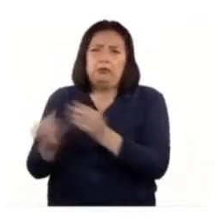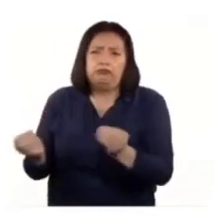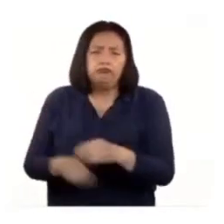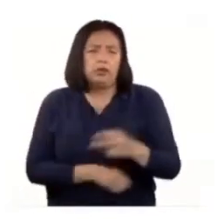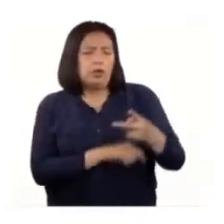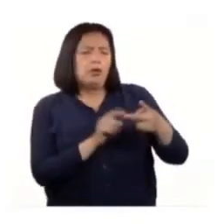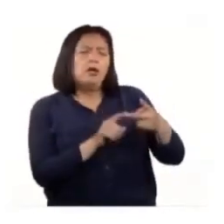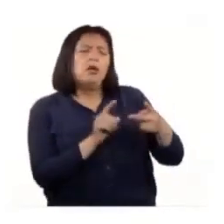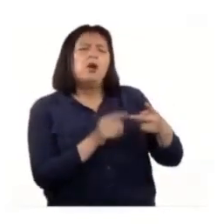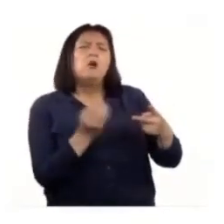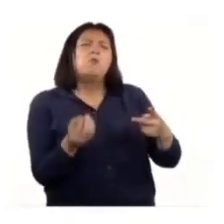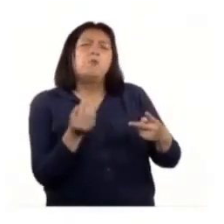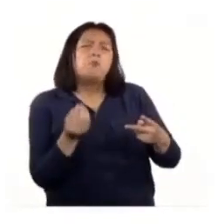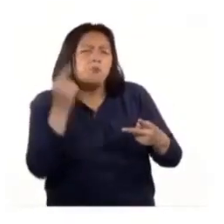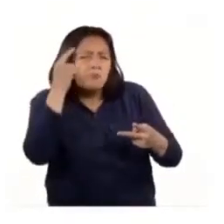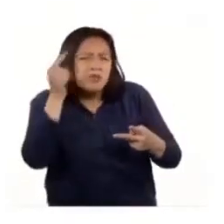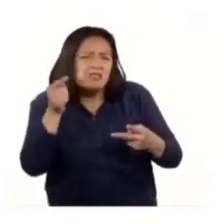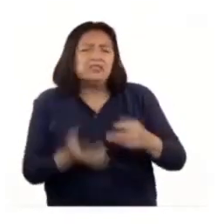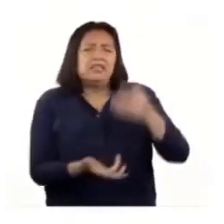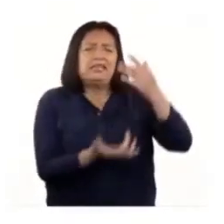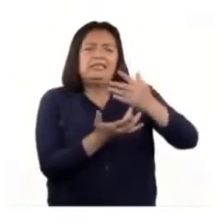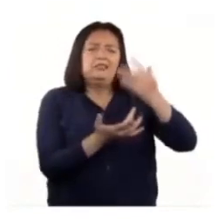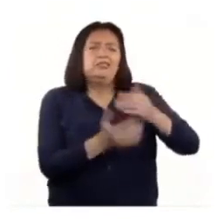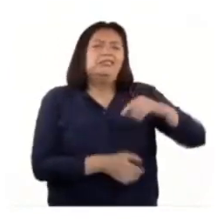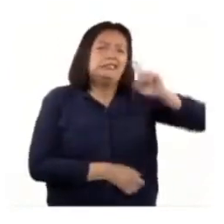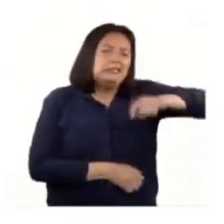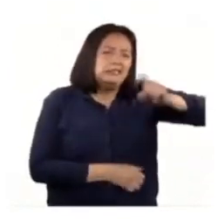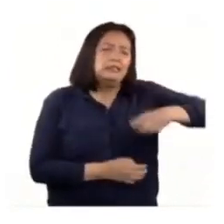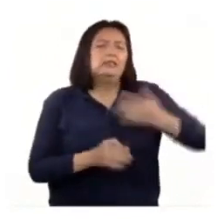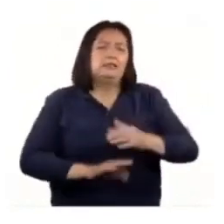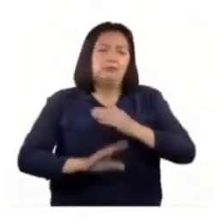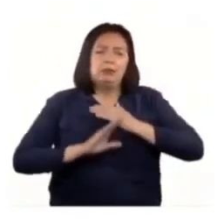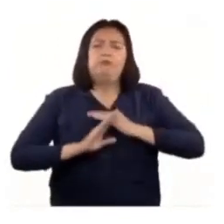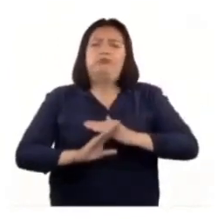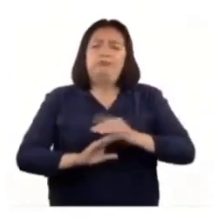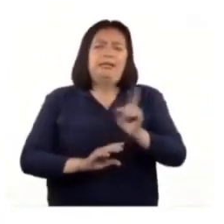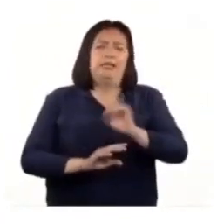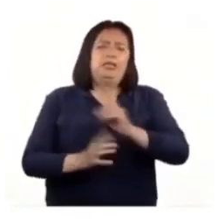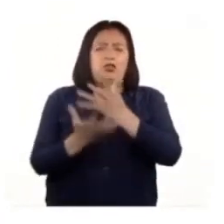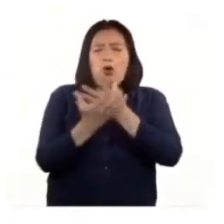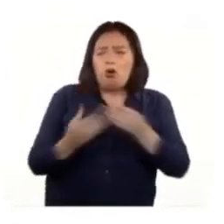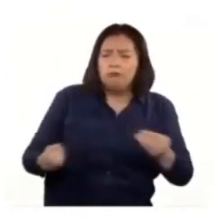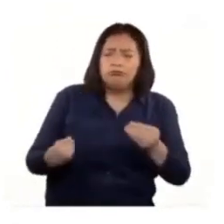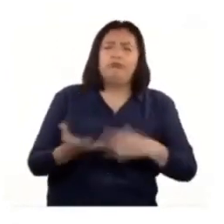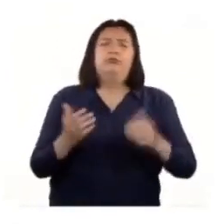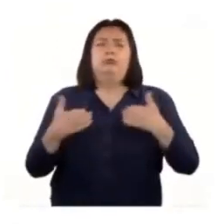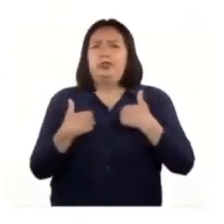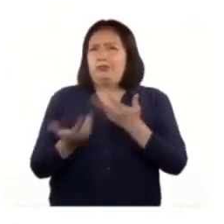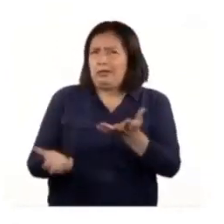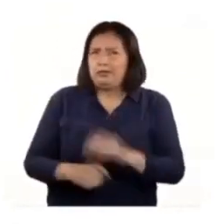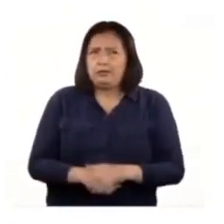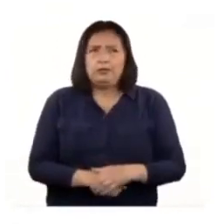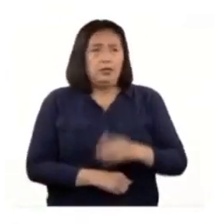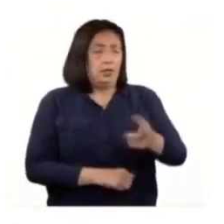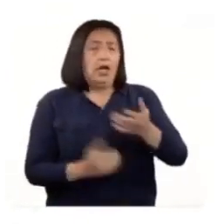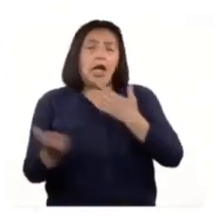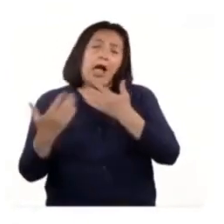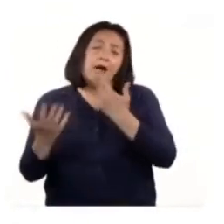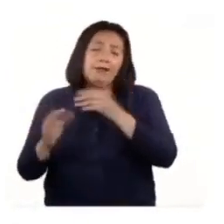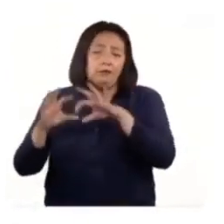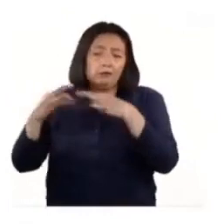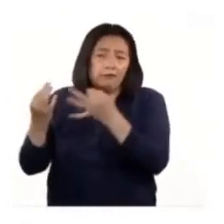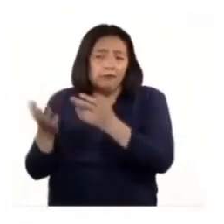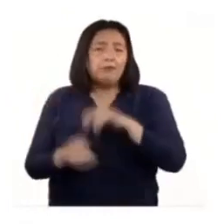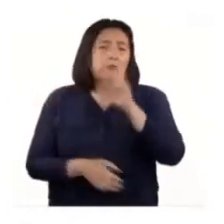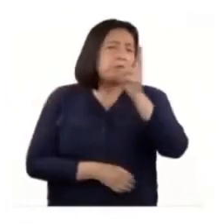consideras que el uso de la tecnología es necesario para la lucha contra la extinción de las especies animales? B. Conversa con tu